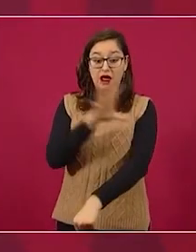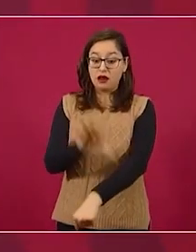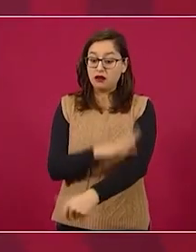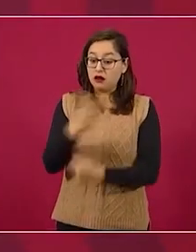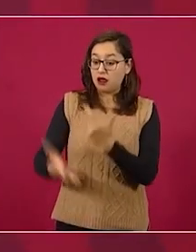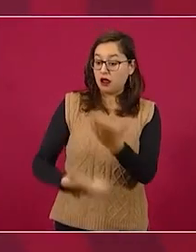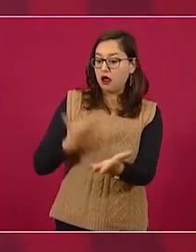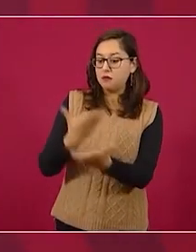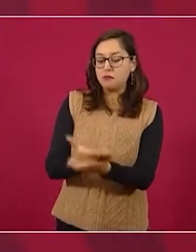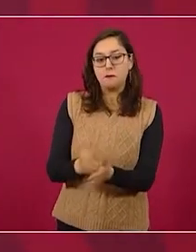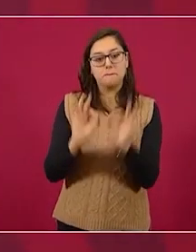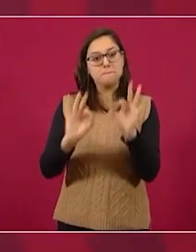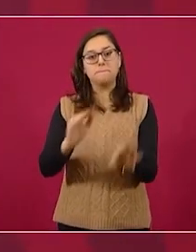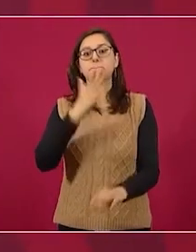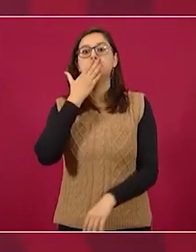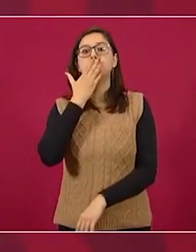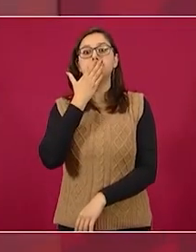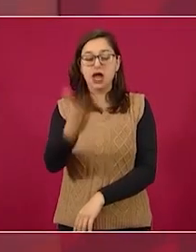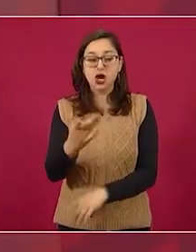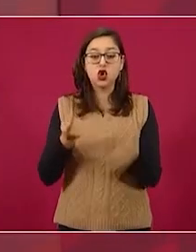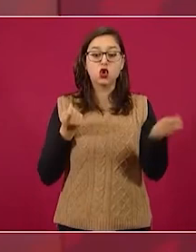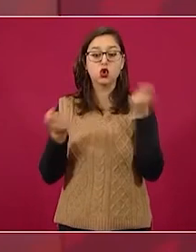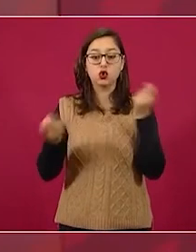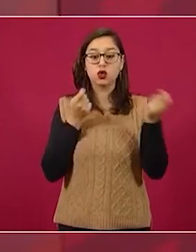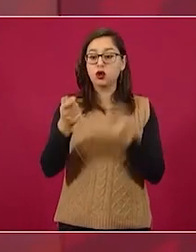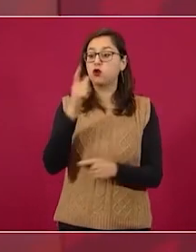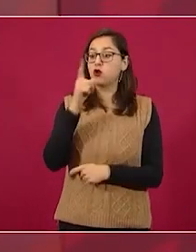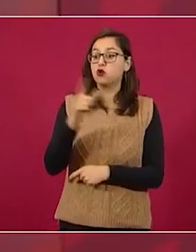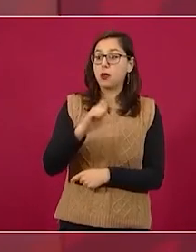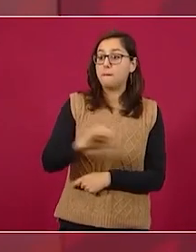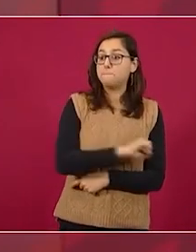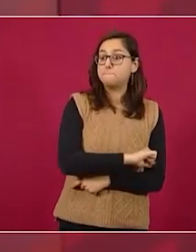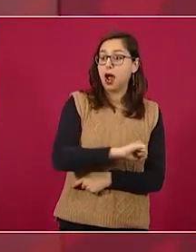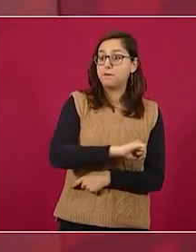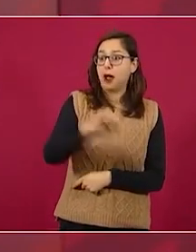aumenten los precios de la luz,